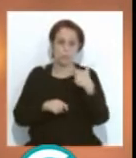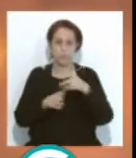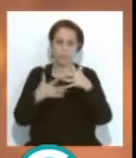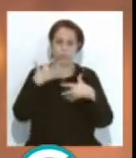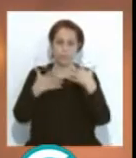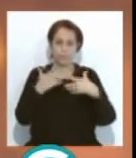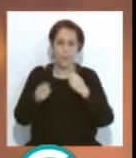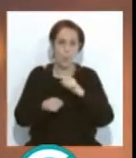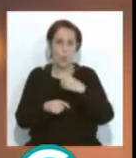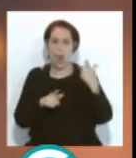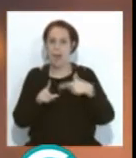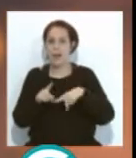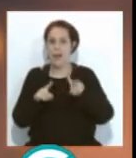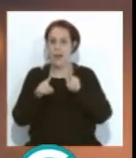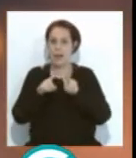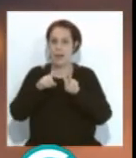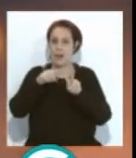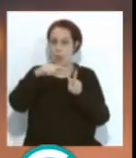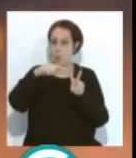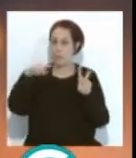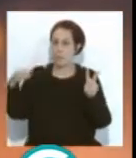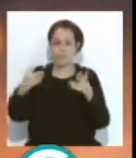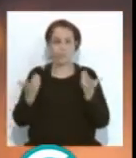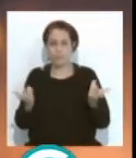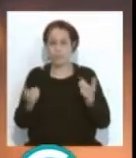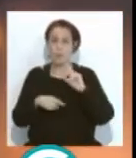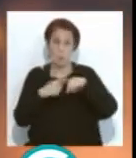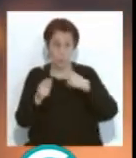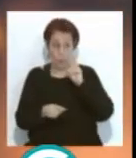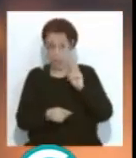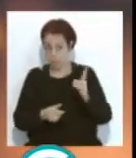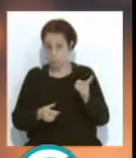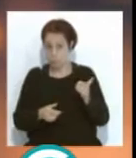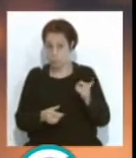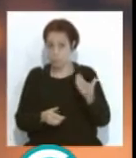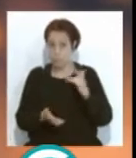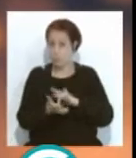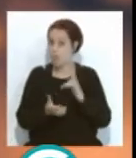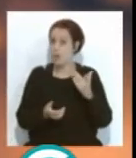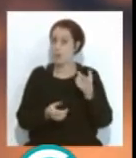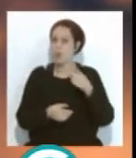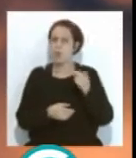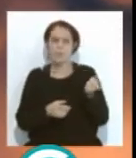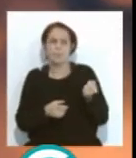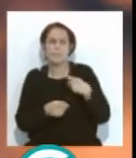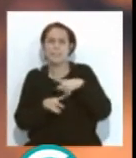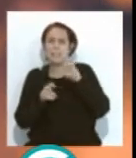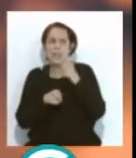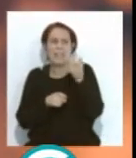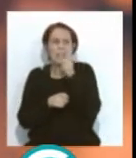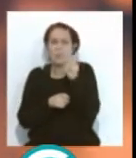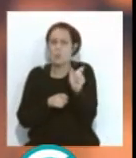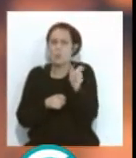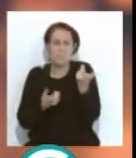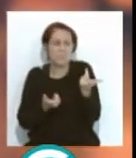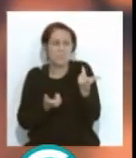Hay cuadrado. Exacto, que después lo que vemos, cuando vemos esos coeficientes y demás que nos